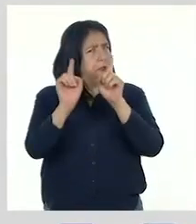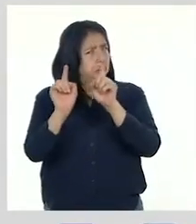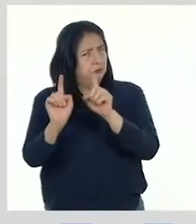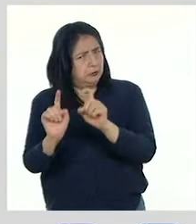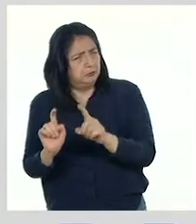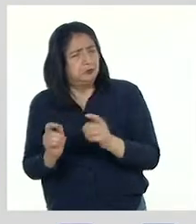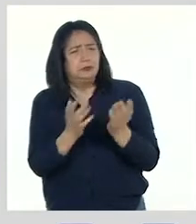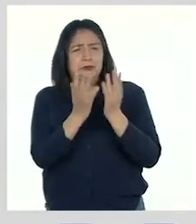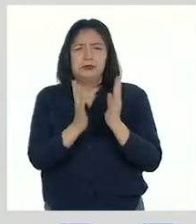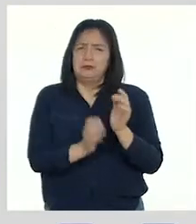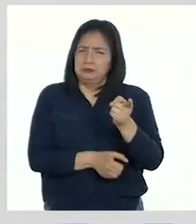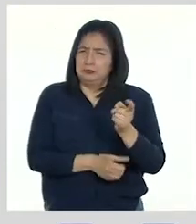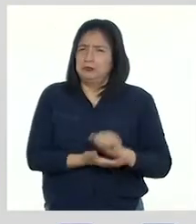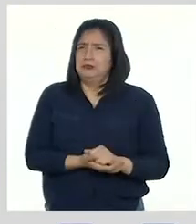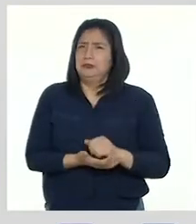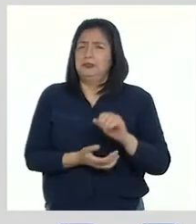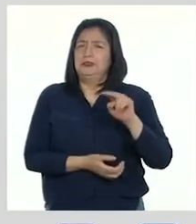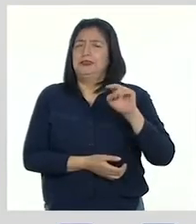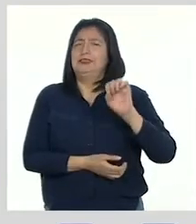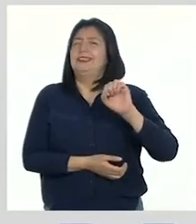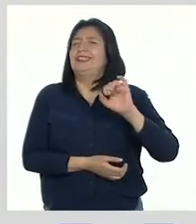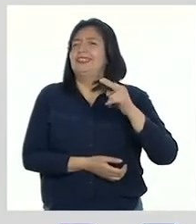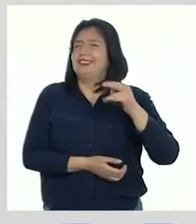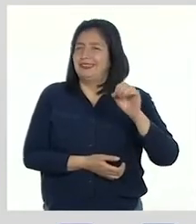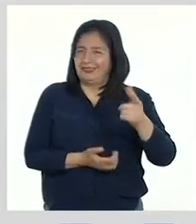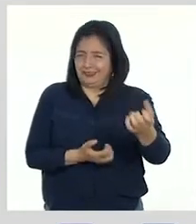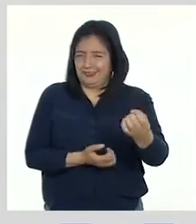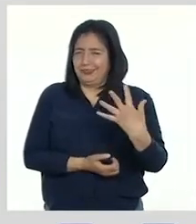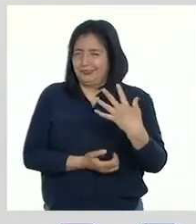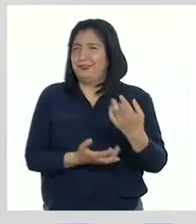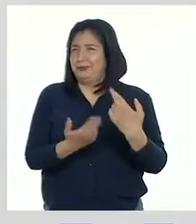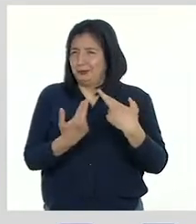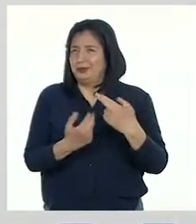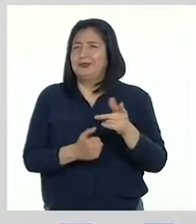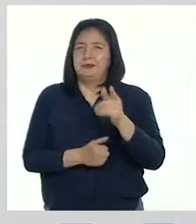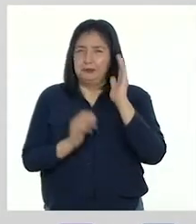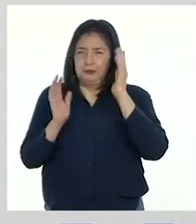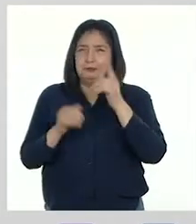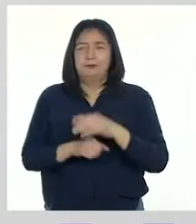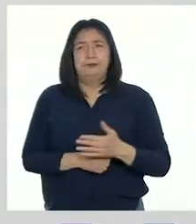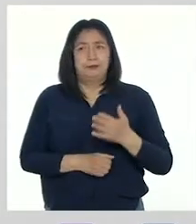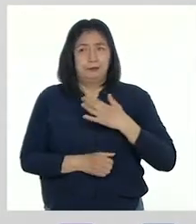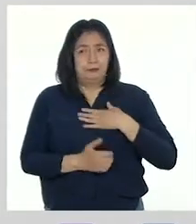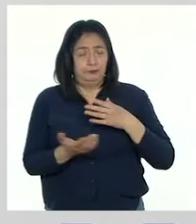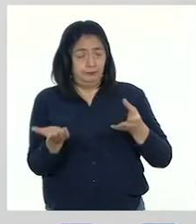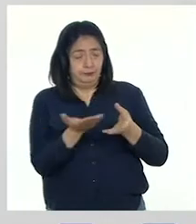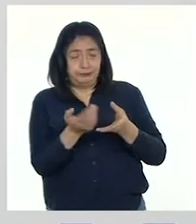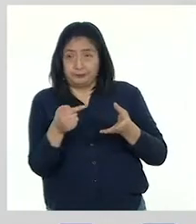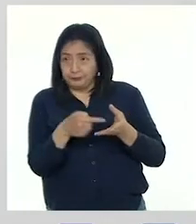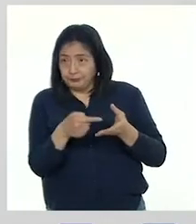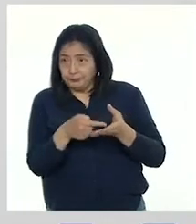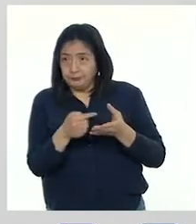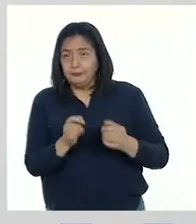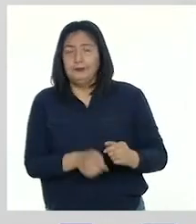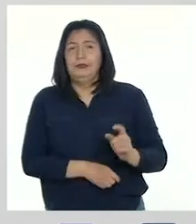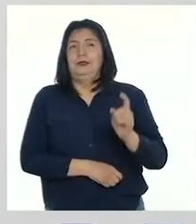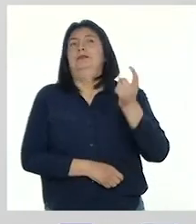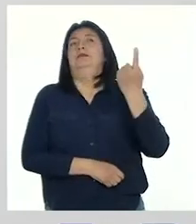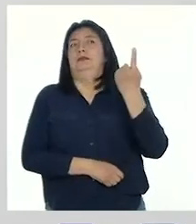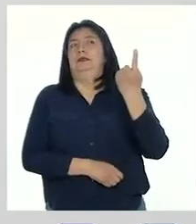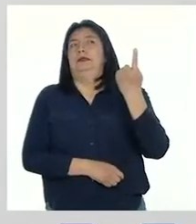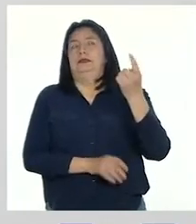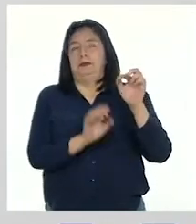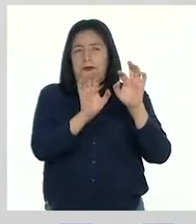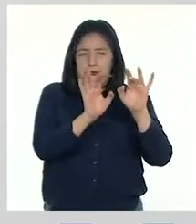preguntas a mis estudiantes y Nashly respondió esto. ¡Vamos a escucharla! En mi portafolio puse las primeras versiones